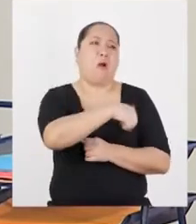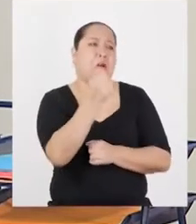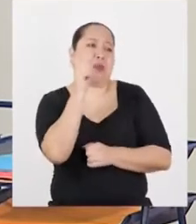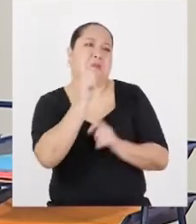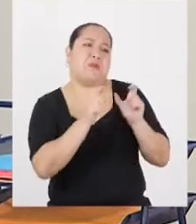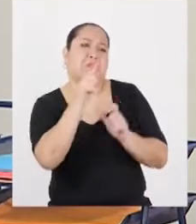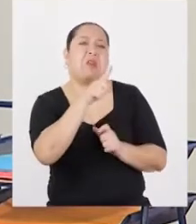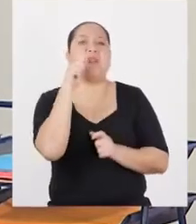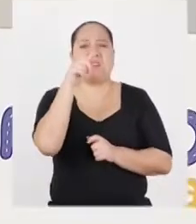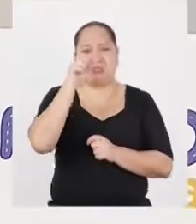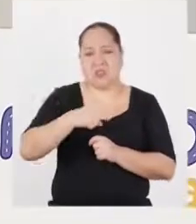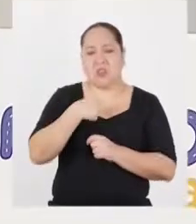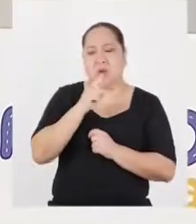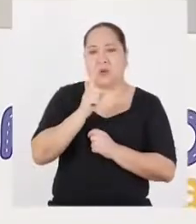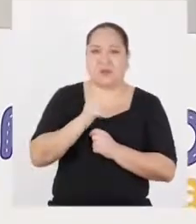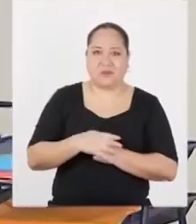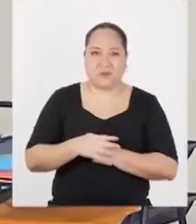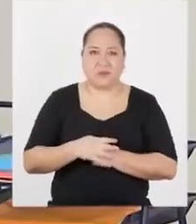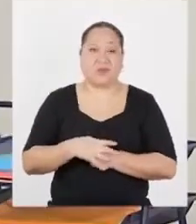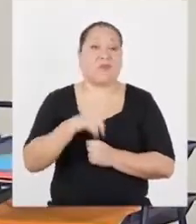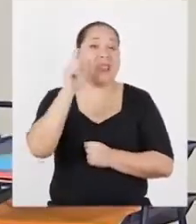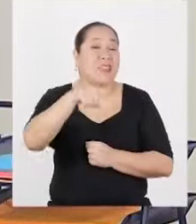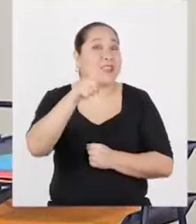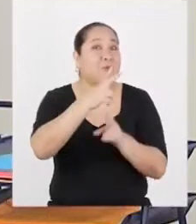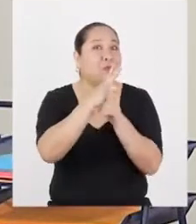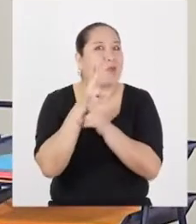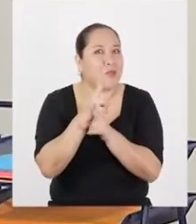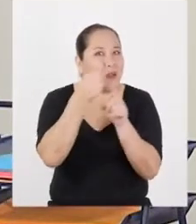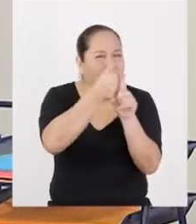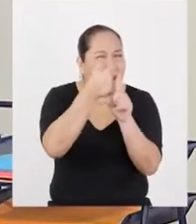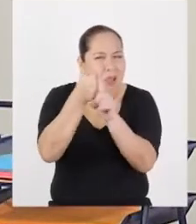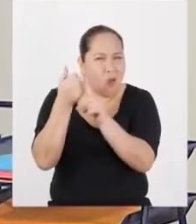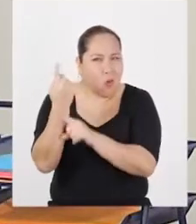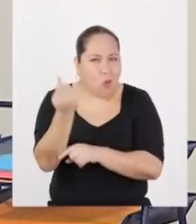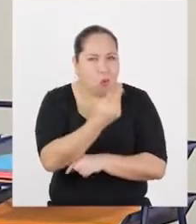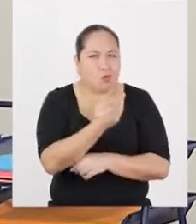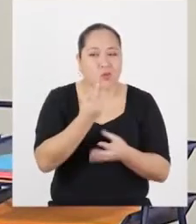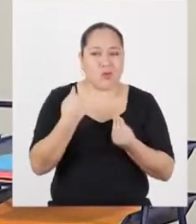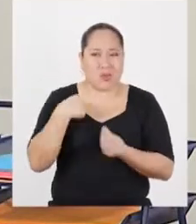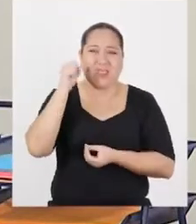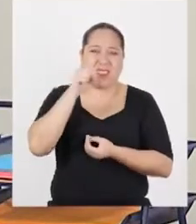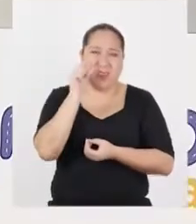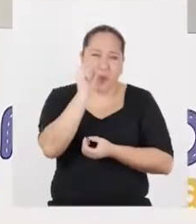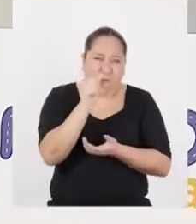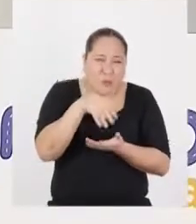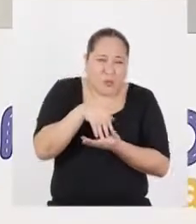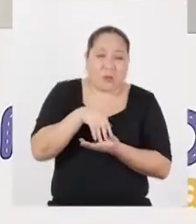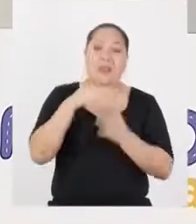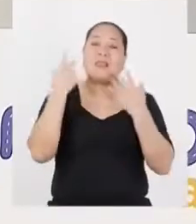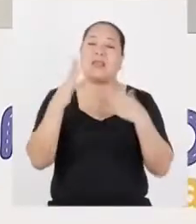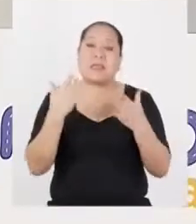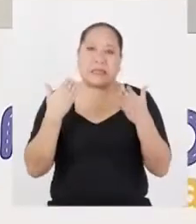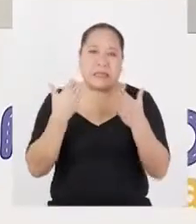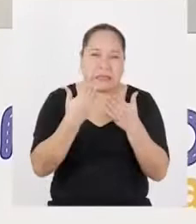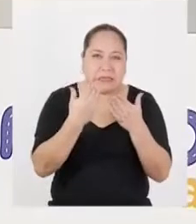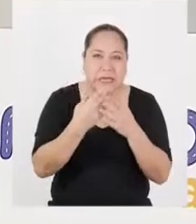le puede pasar cualquier cosa. Por supuesto. Por eso tenemos que cuidarnos. Cuidarnos mucho, porque somos vulnerables. Pero ya estamos por